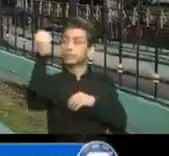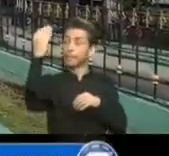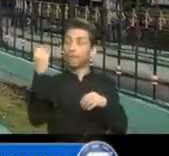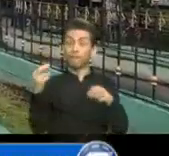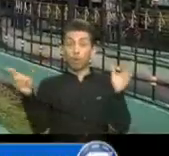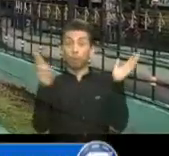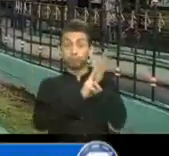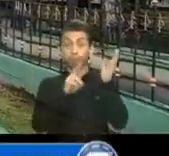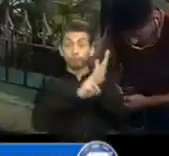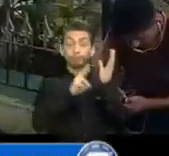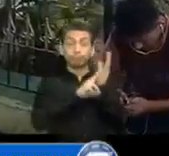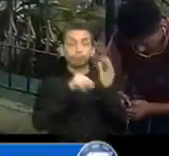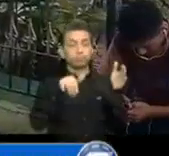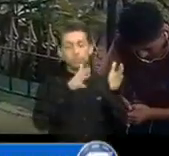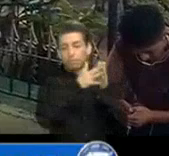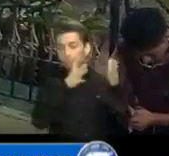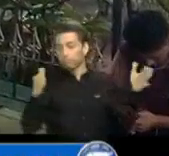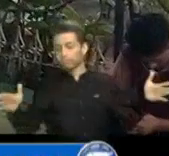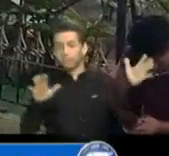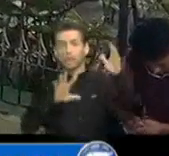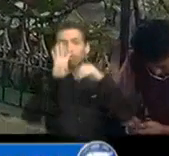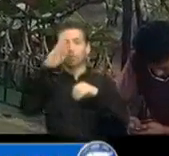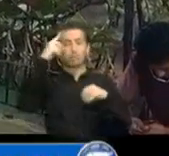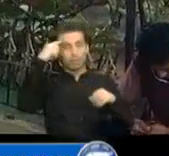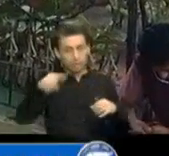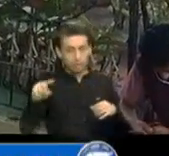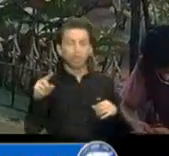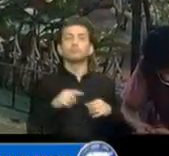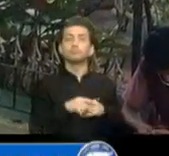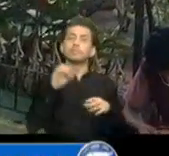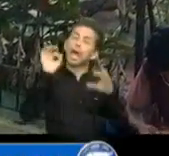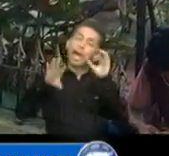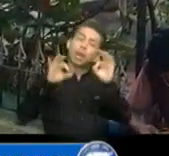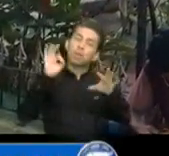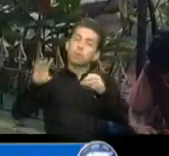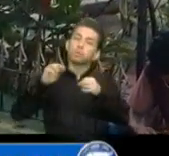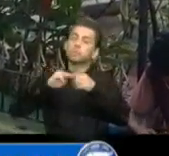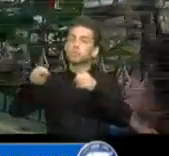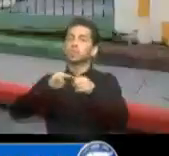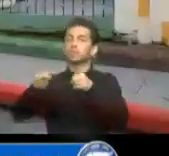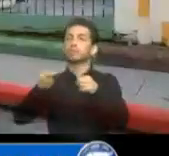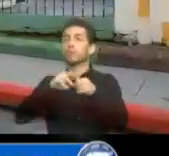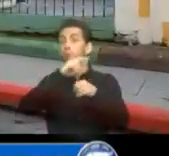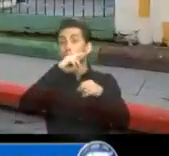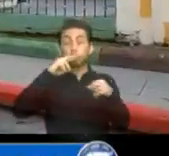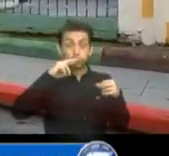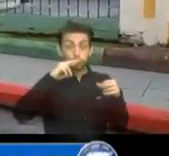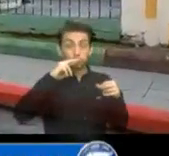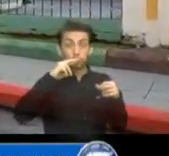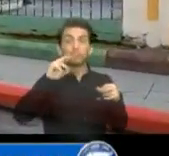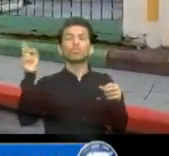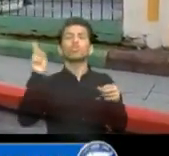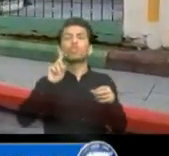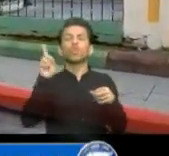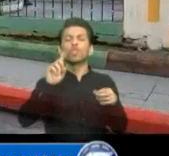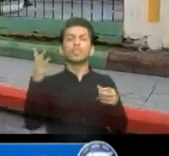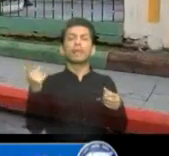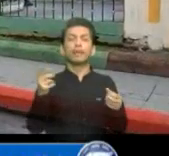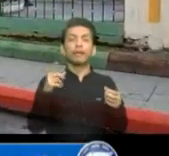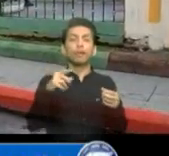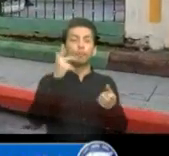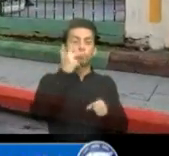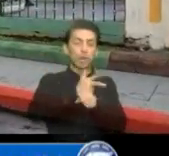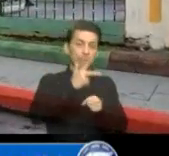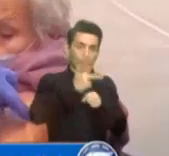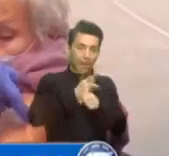vigente durante los próximos 14 días. Algunos de los municipios en color rojo están ubicados en los departamentos de Guatemala,